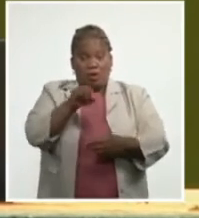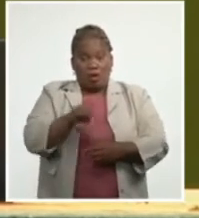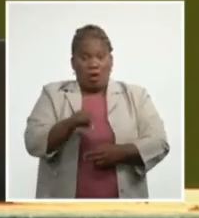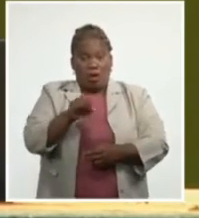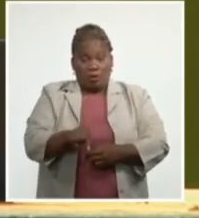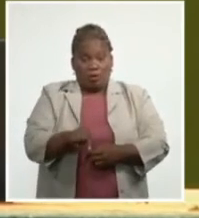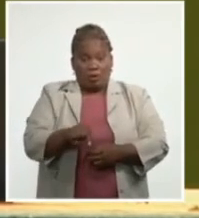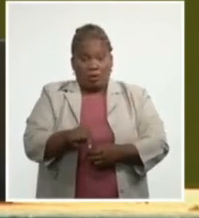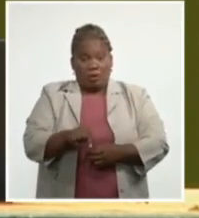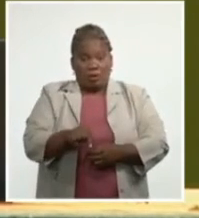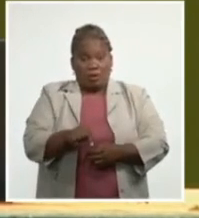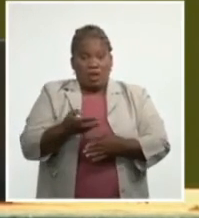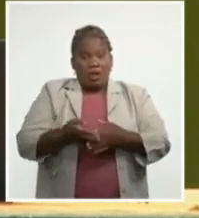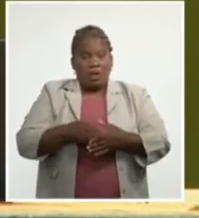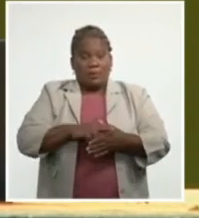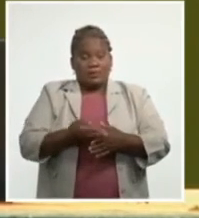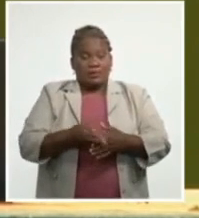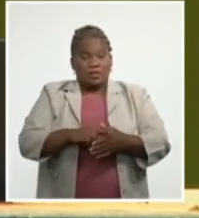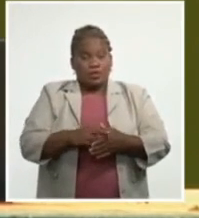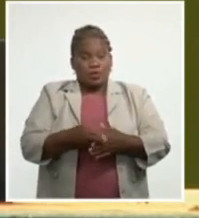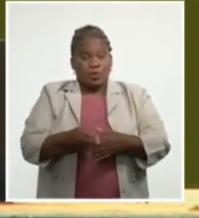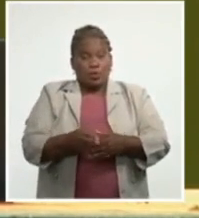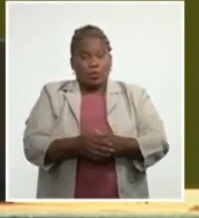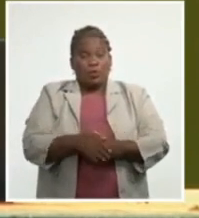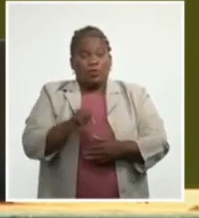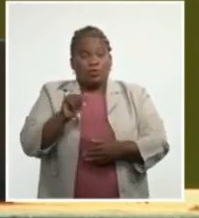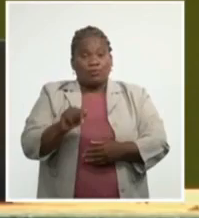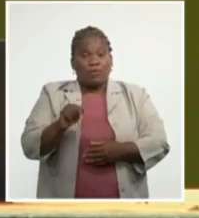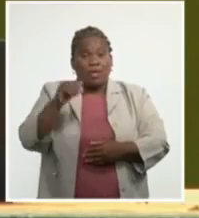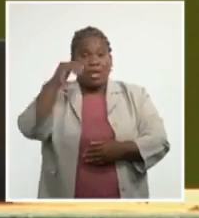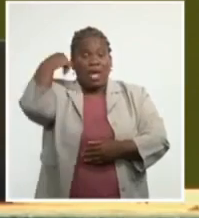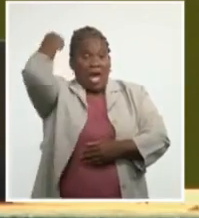representación de la República Árabe Siria.